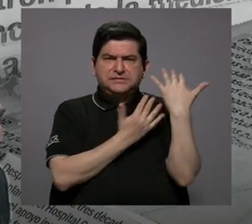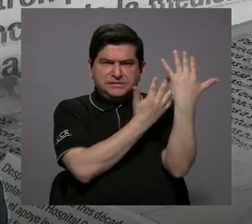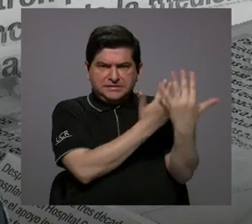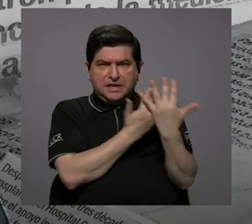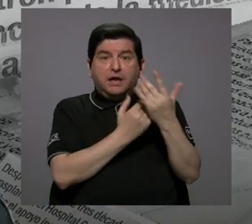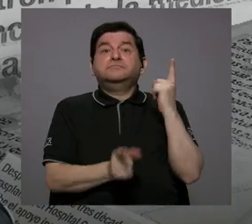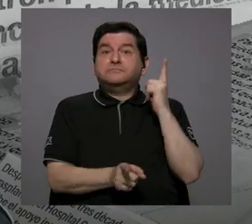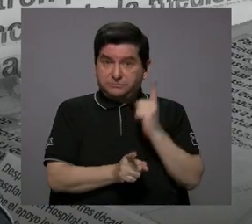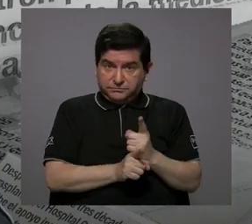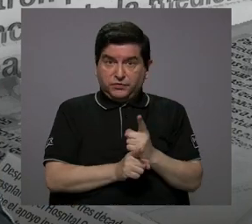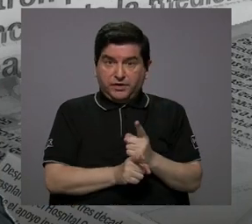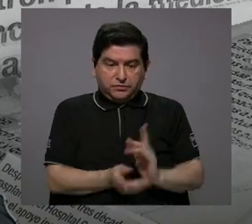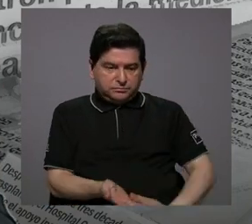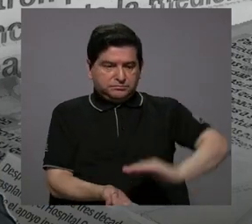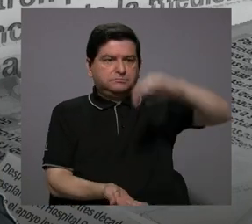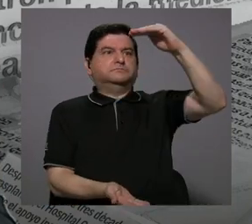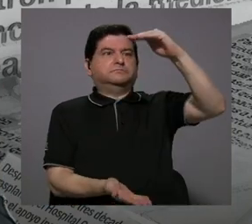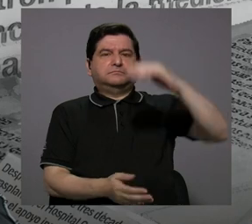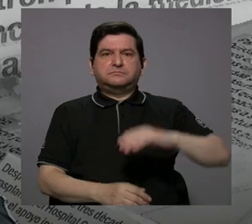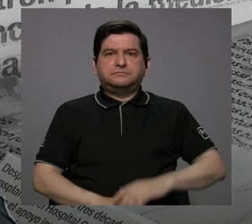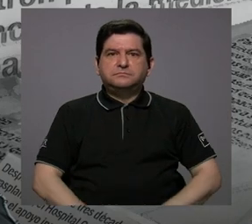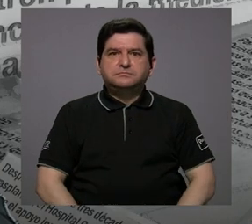efectivamente se incrementaron,